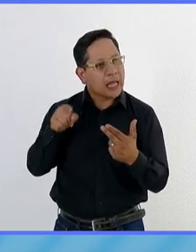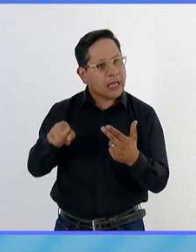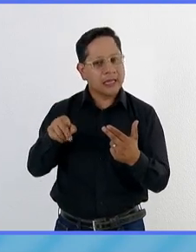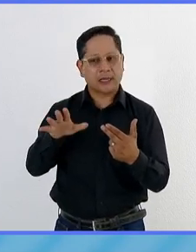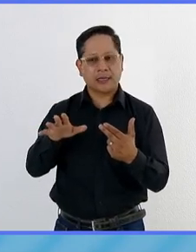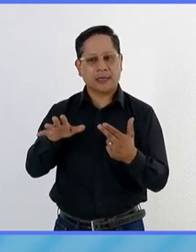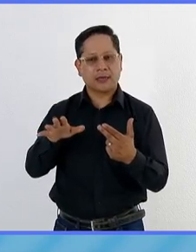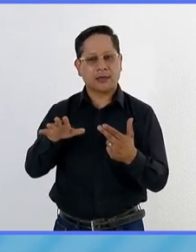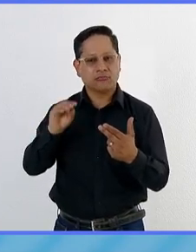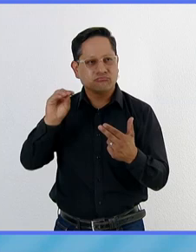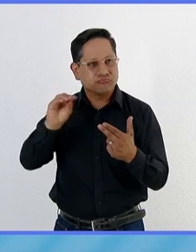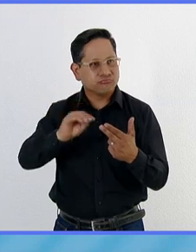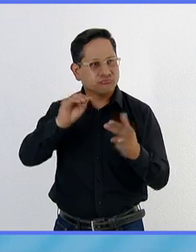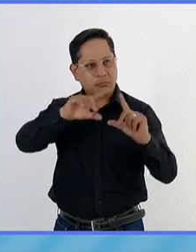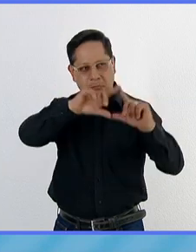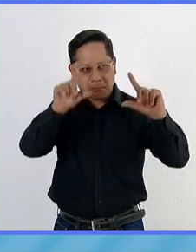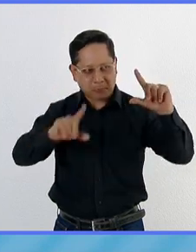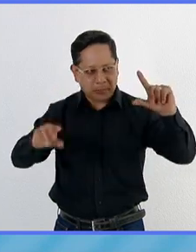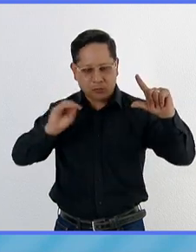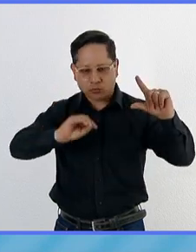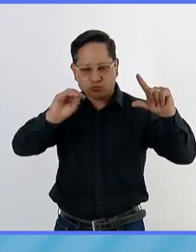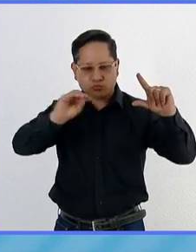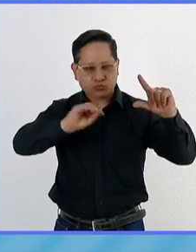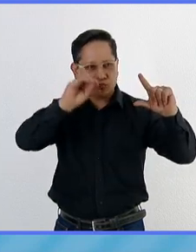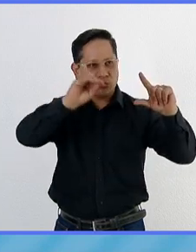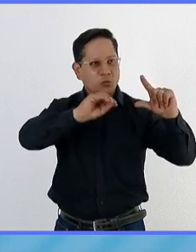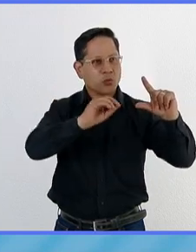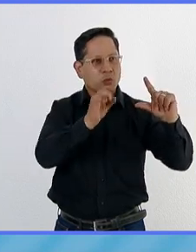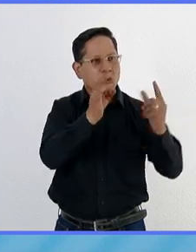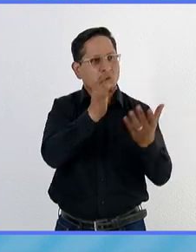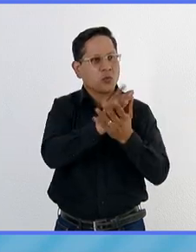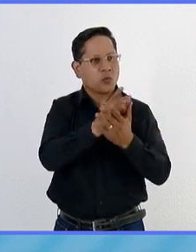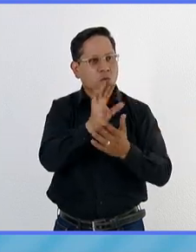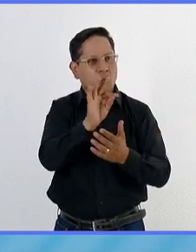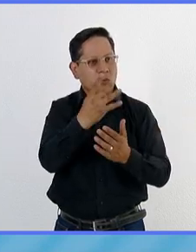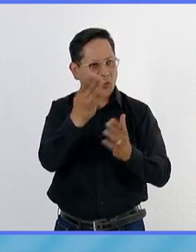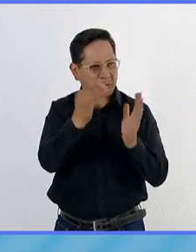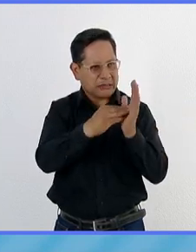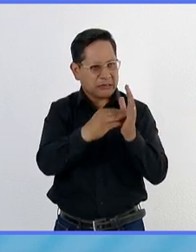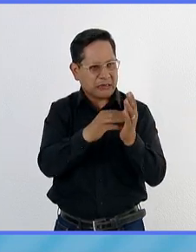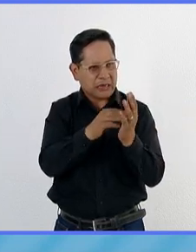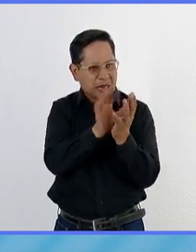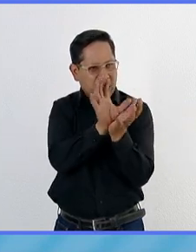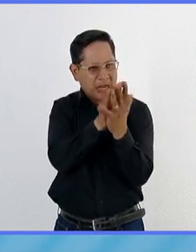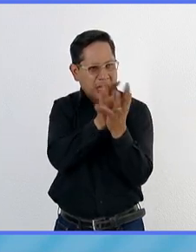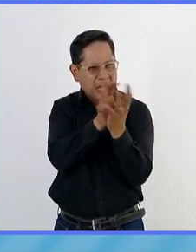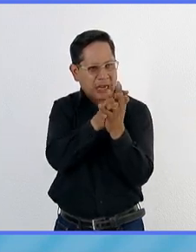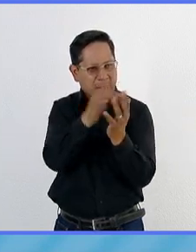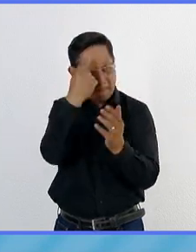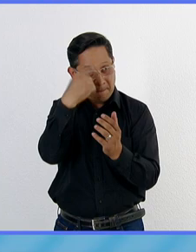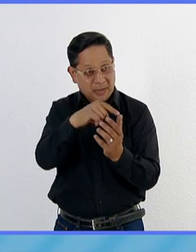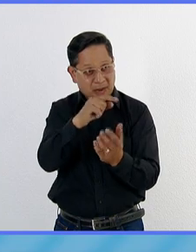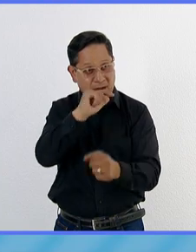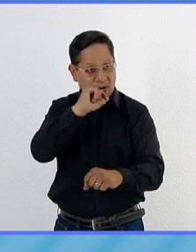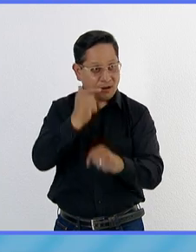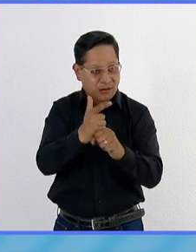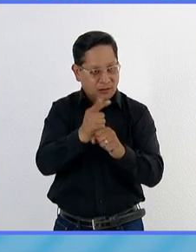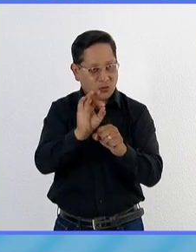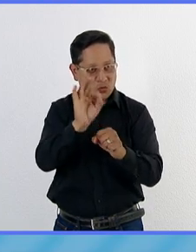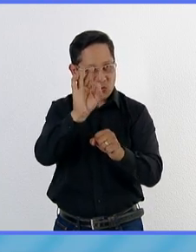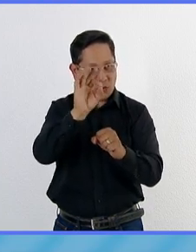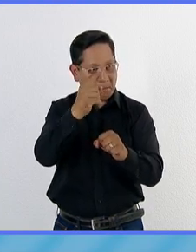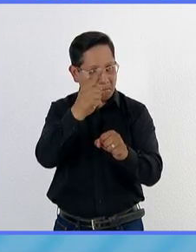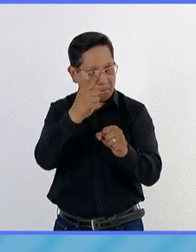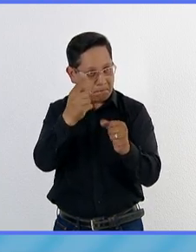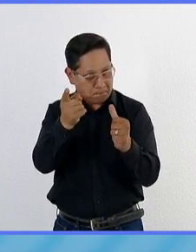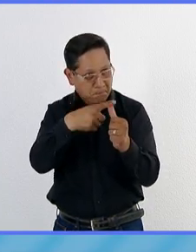digamos, distribuido en el resto de nuestro territorio son estas 44 mil trampas para detección. Así es. Ese es el primer